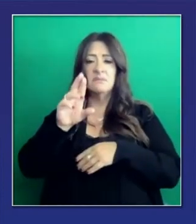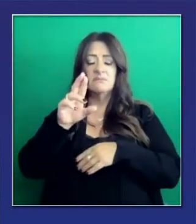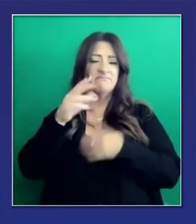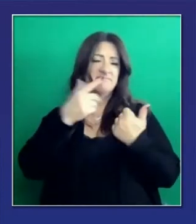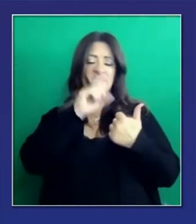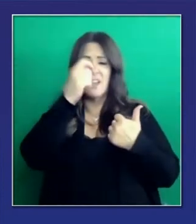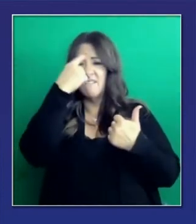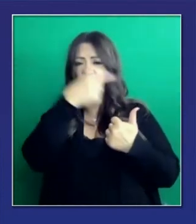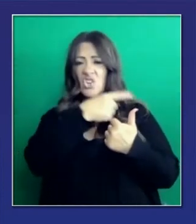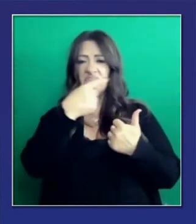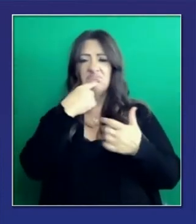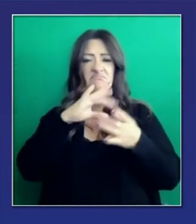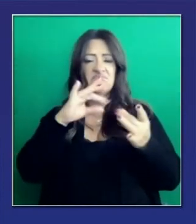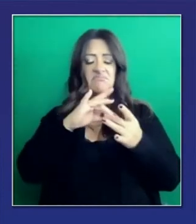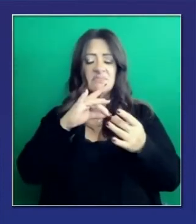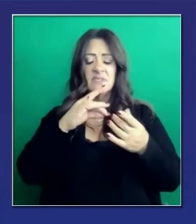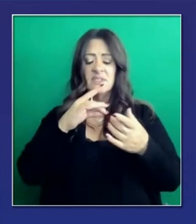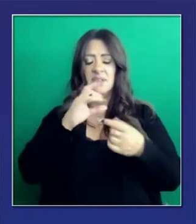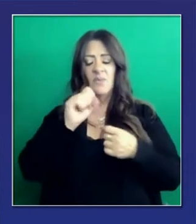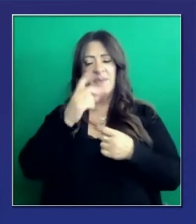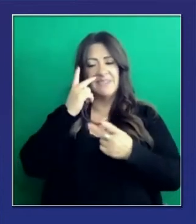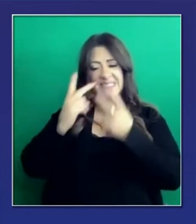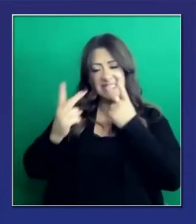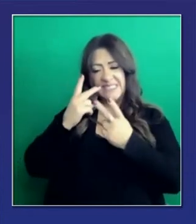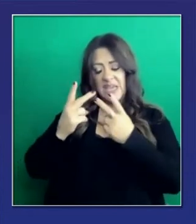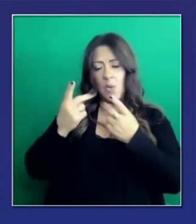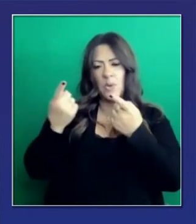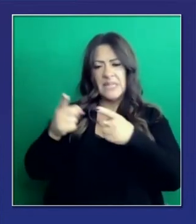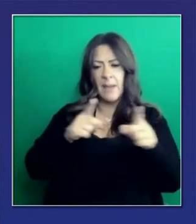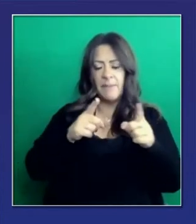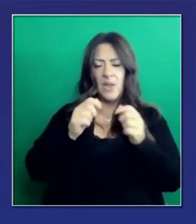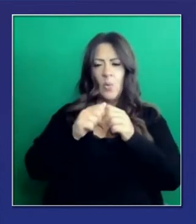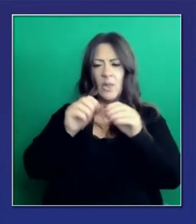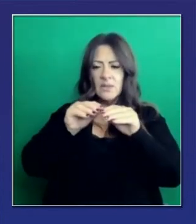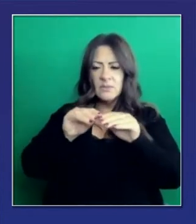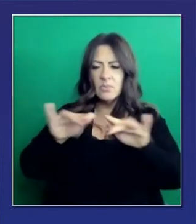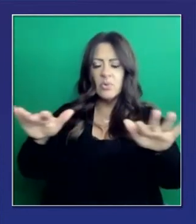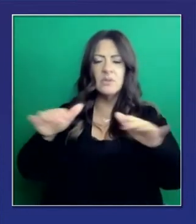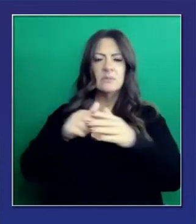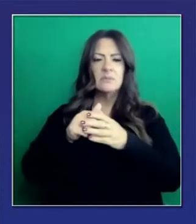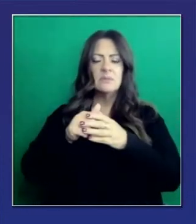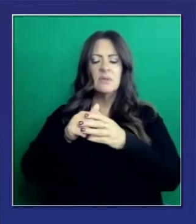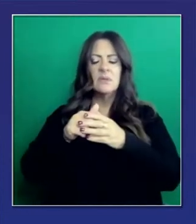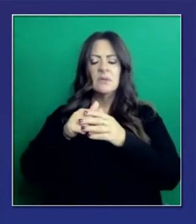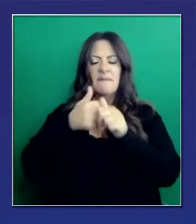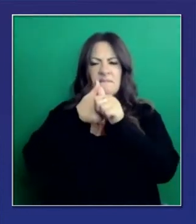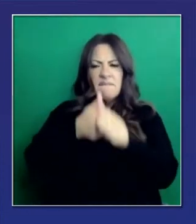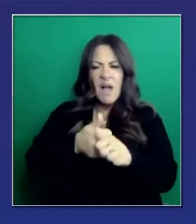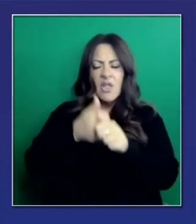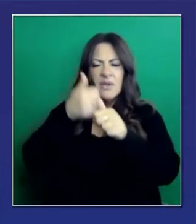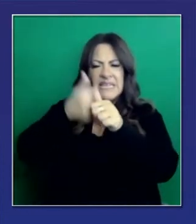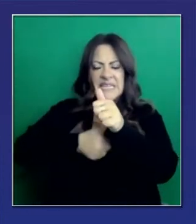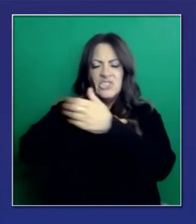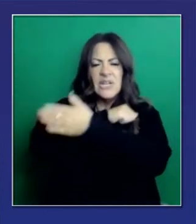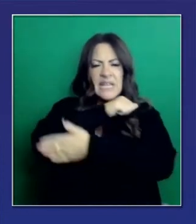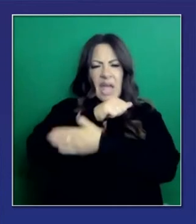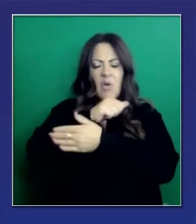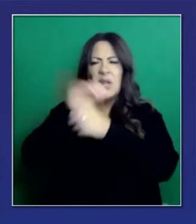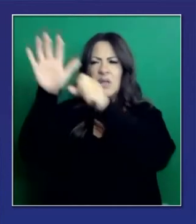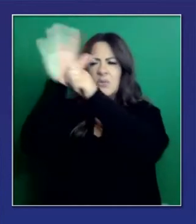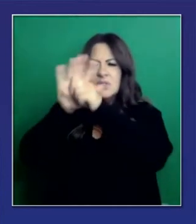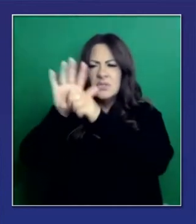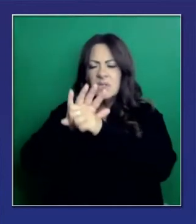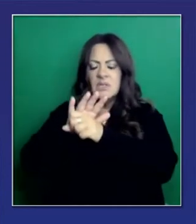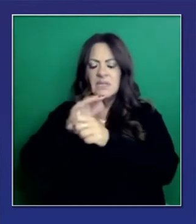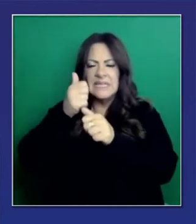Día por día estamos estudiando lo que está sucediendo con la transmisión, la propagación por los casos en el estado, región por región, condado